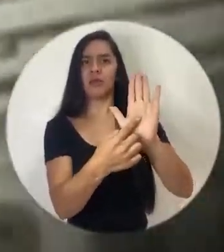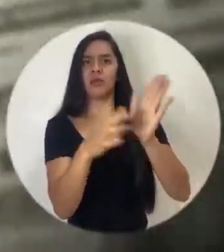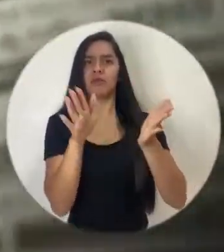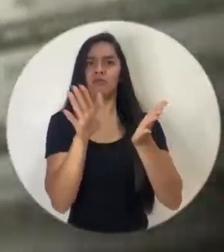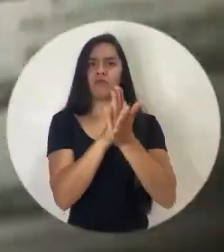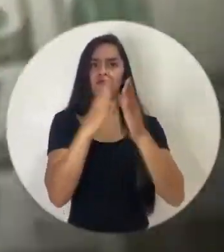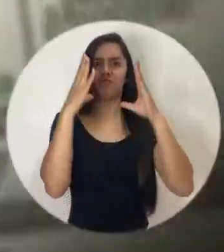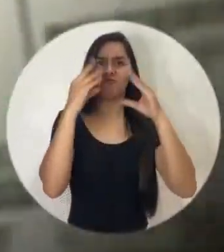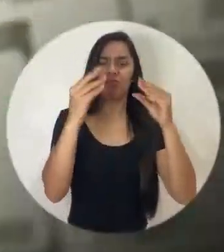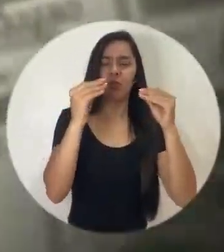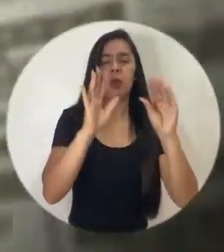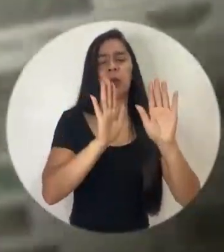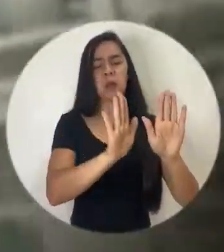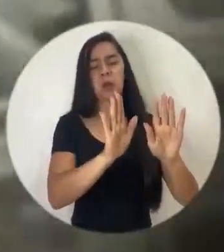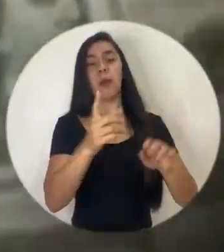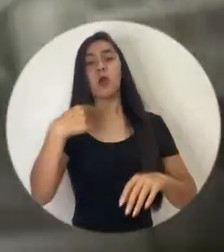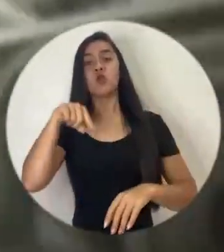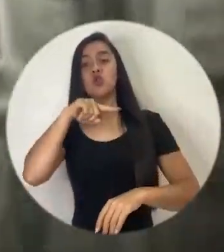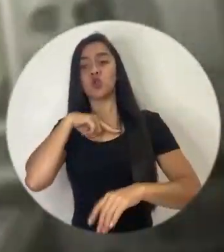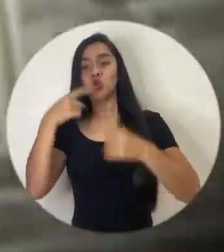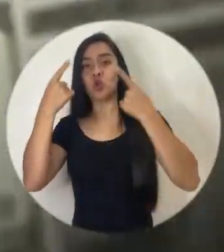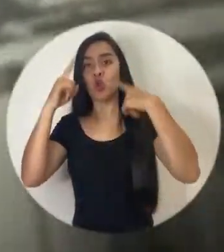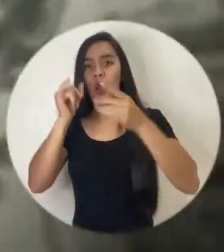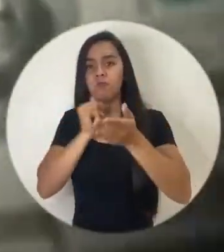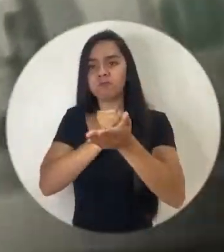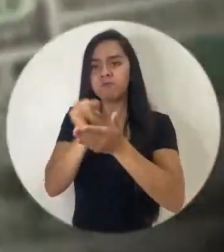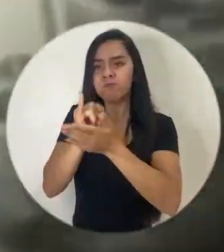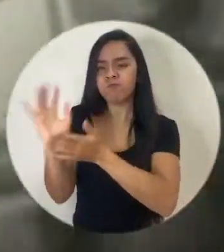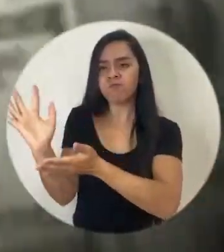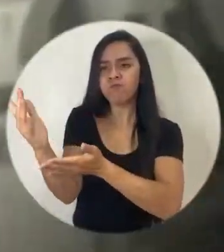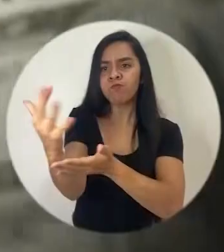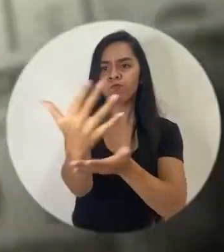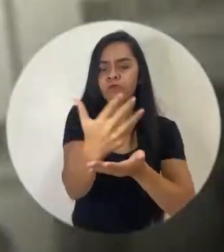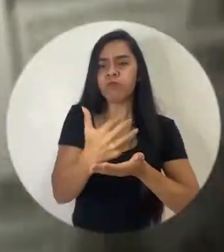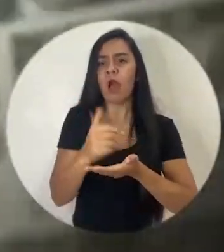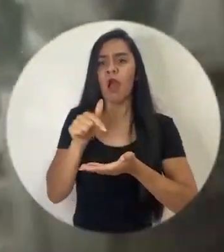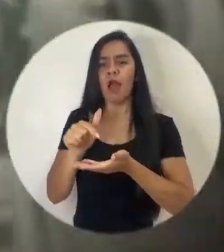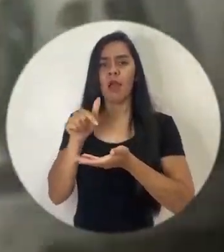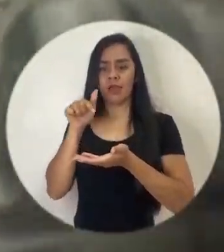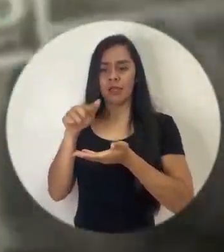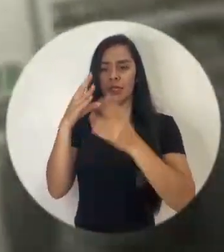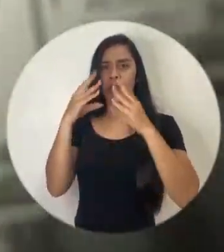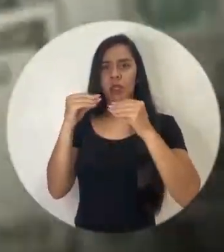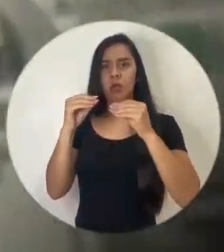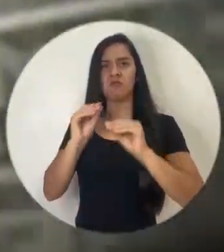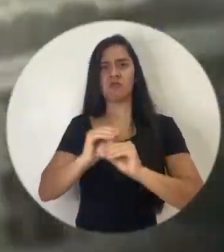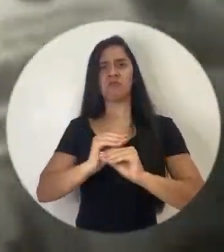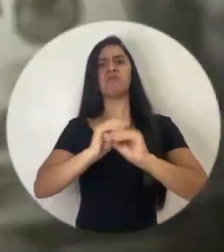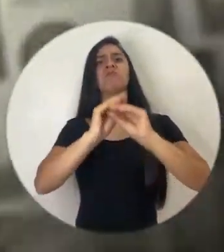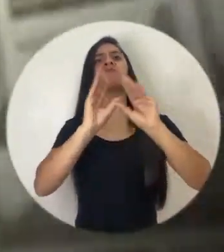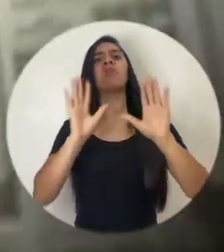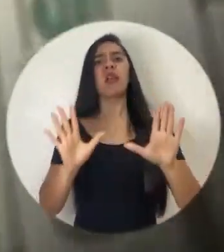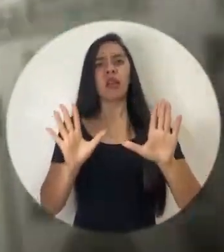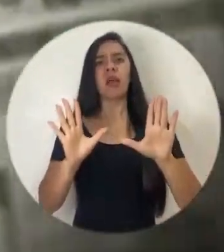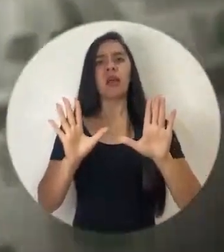transparencia, pero nosotros hemos logrado acumular información muy